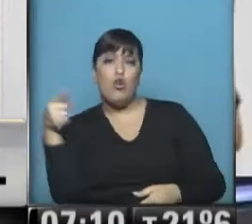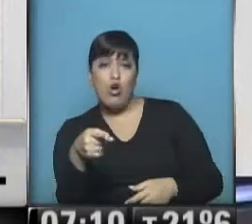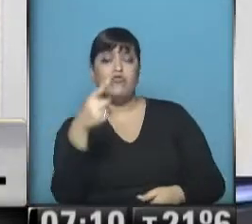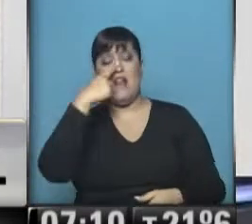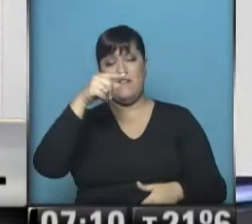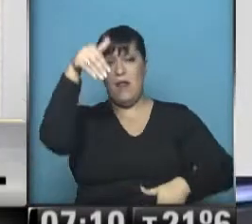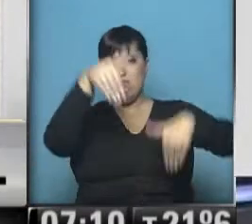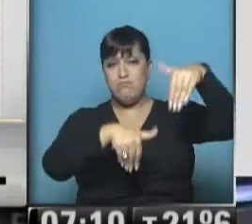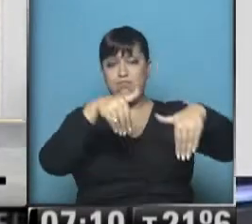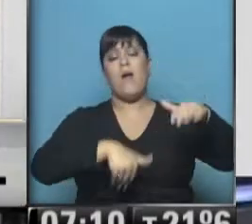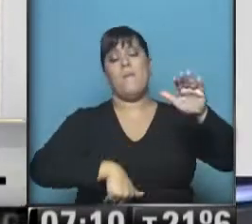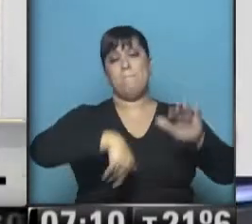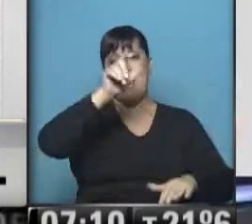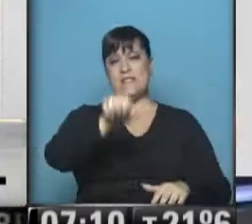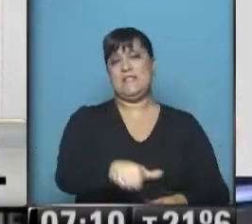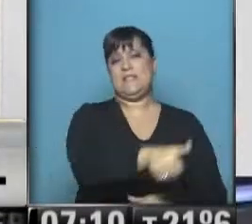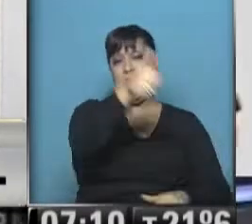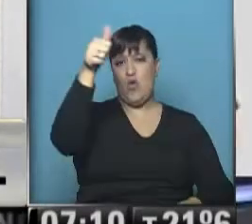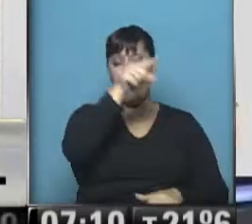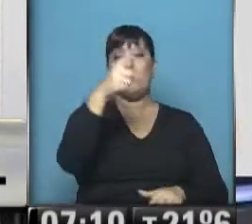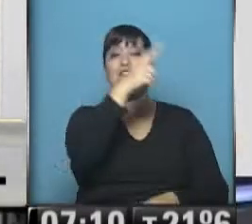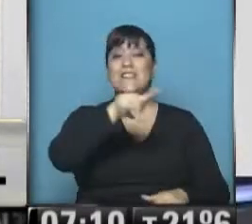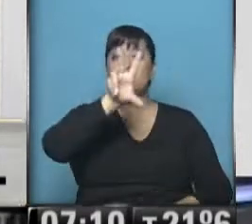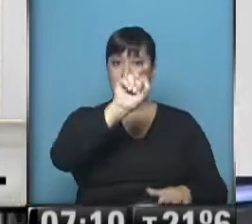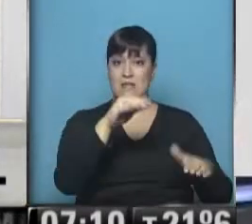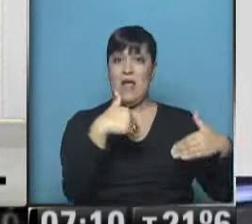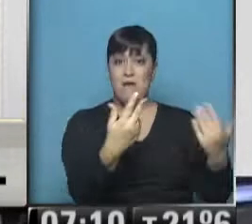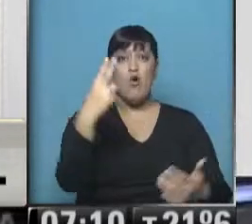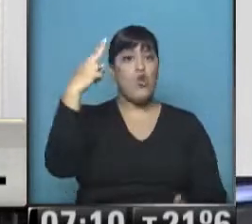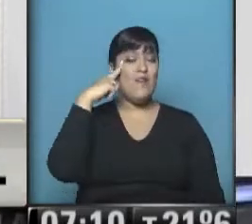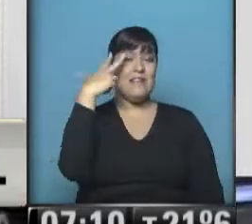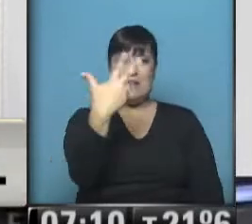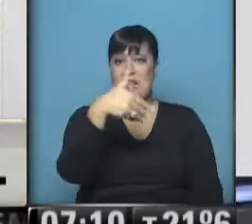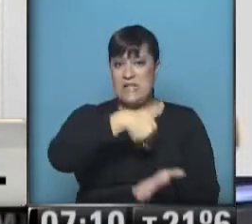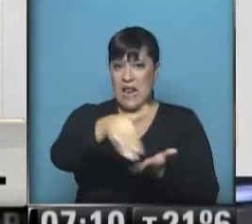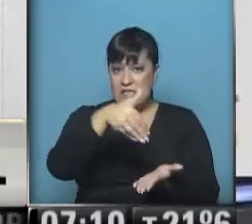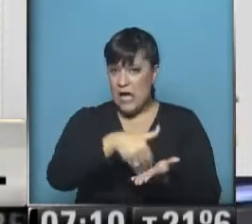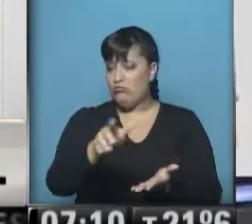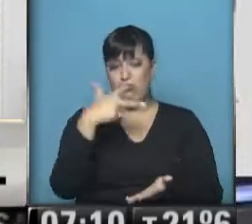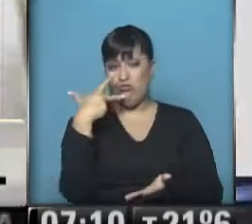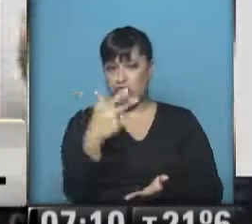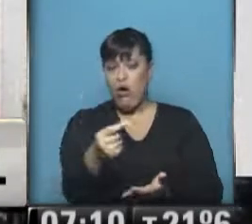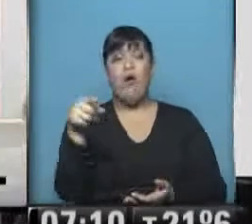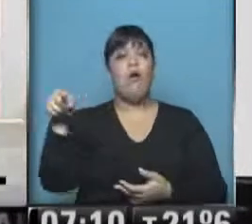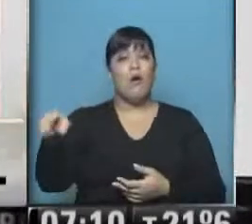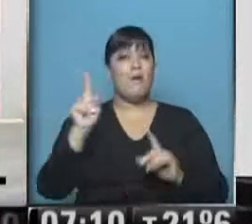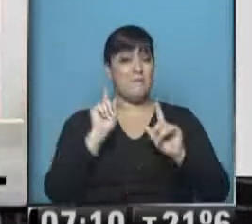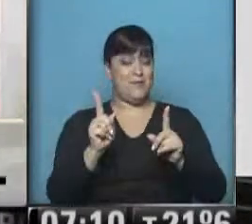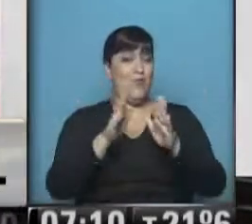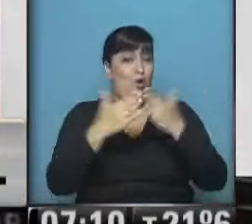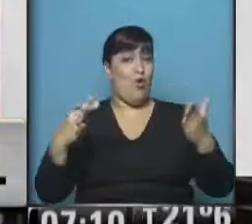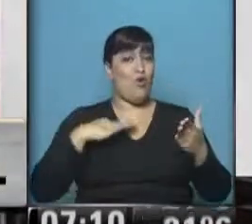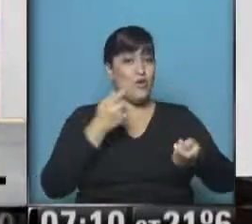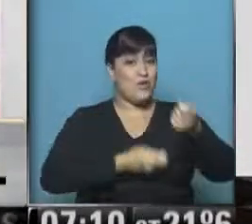el triunfo para el adelantamiento del mismo. votos a favor, 93 rechazos. Este nuevo Código Civil, se acuerdan, fue